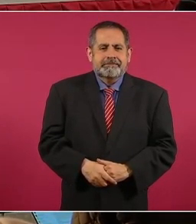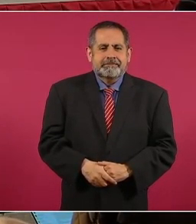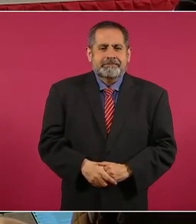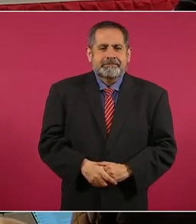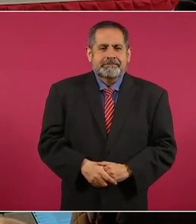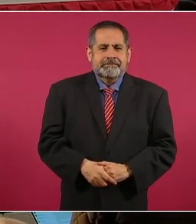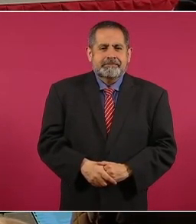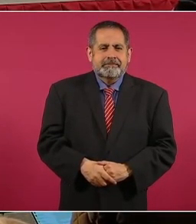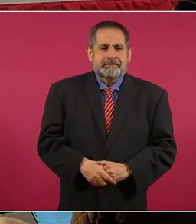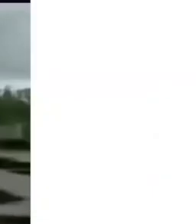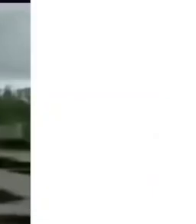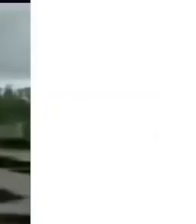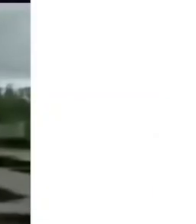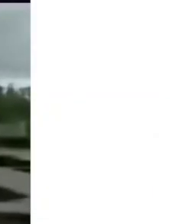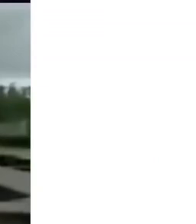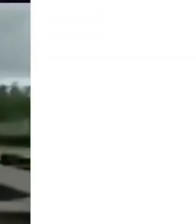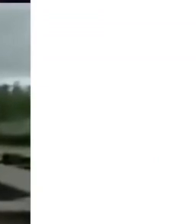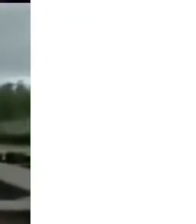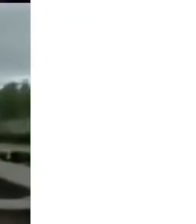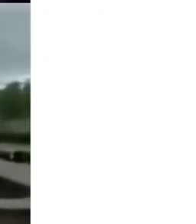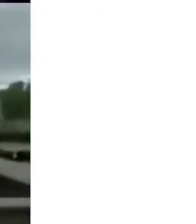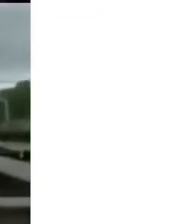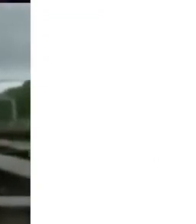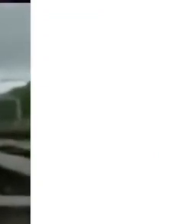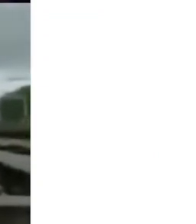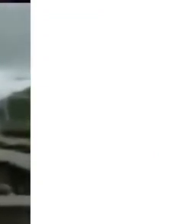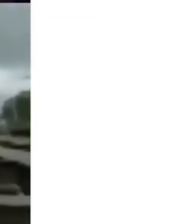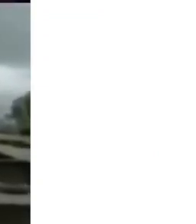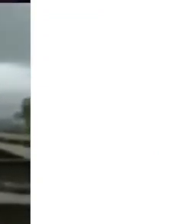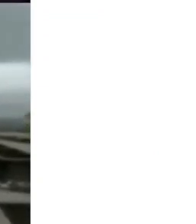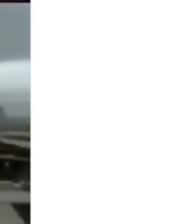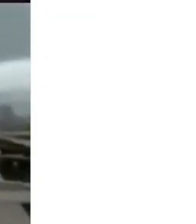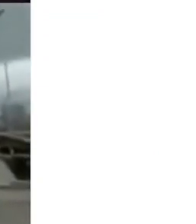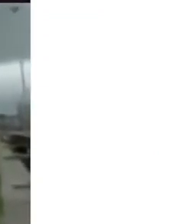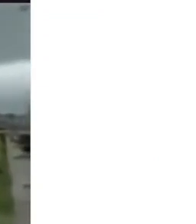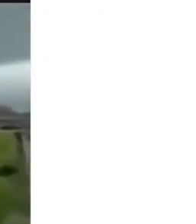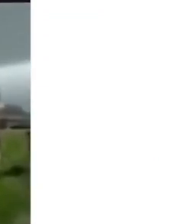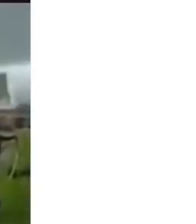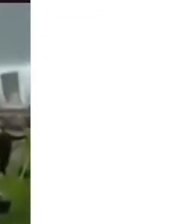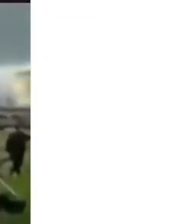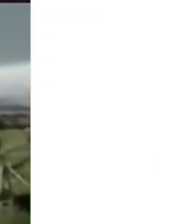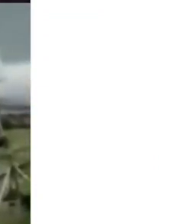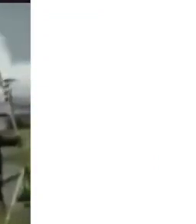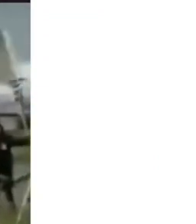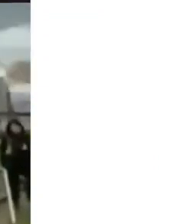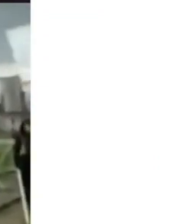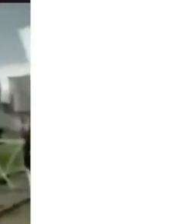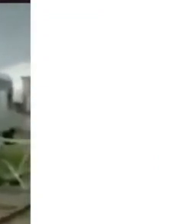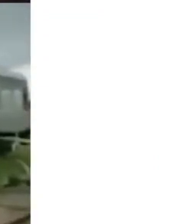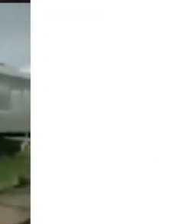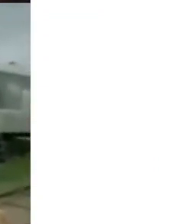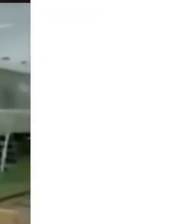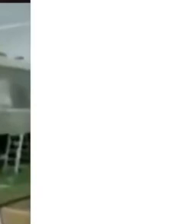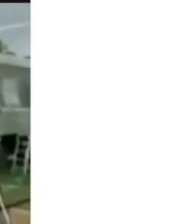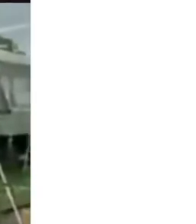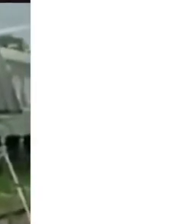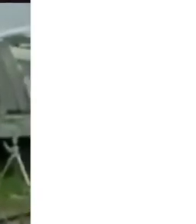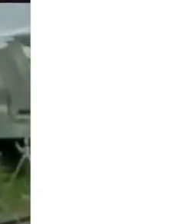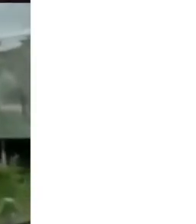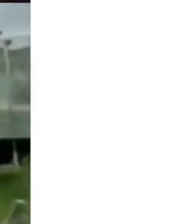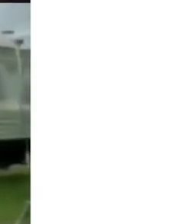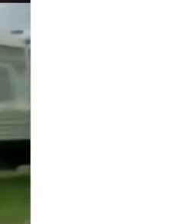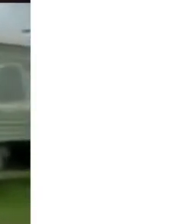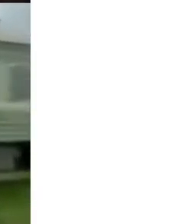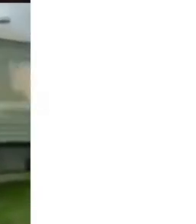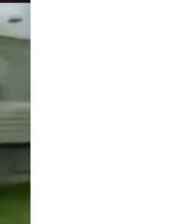El nuevo aeropuerto, el general Felipe Ángeles. Miren, vamos a entrar y